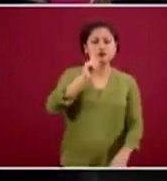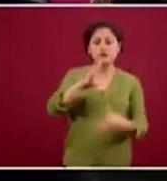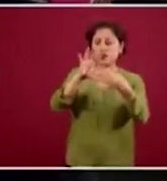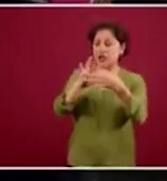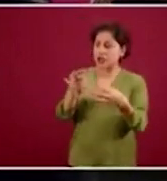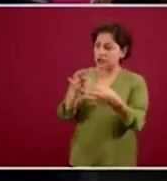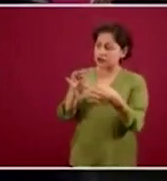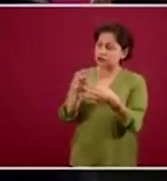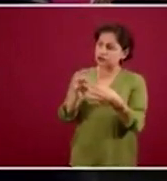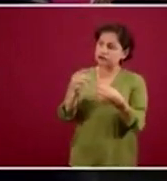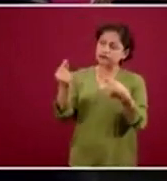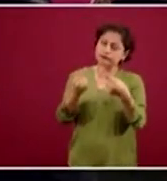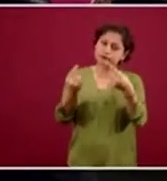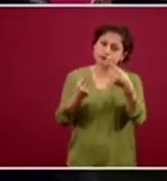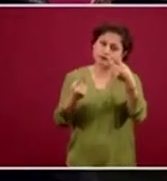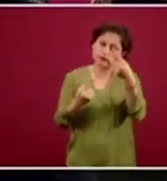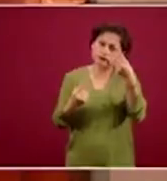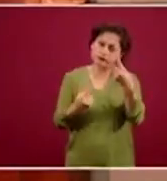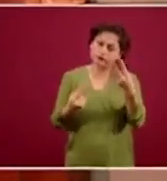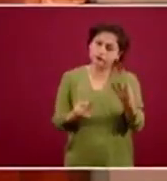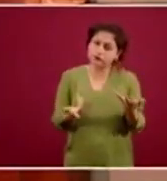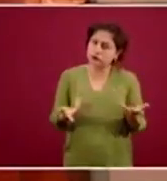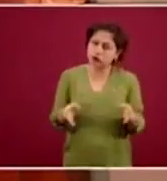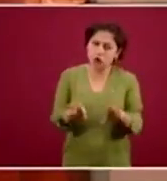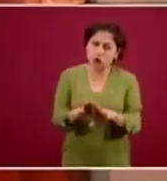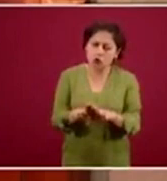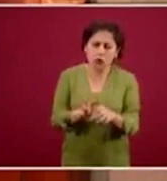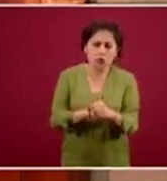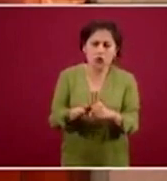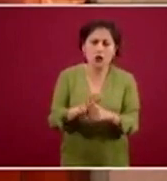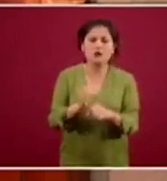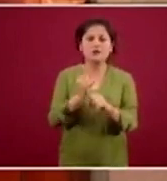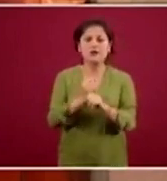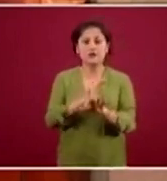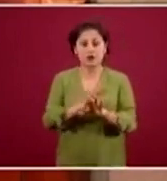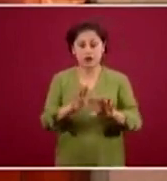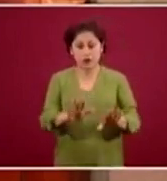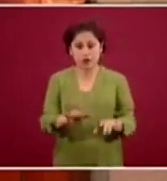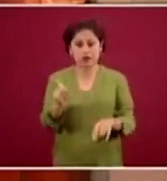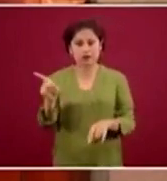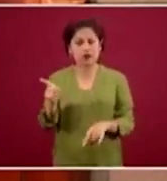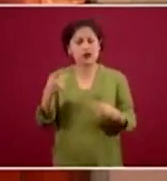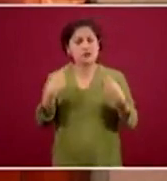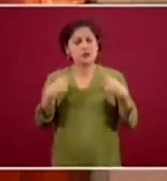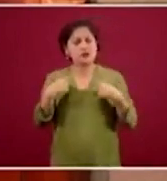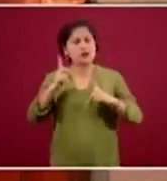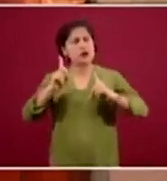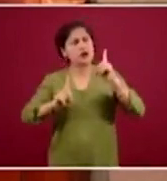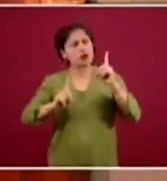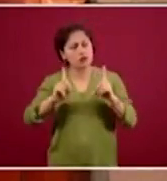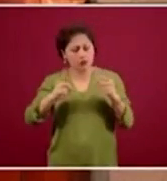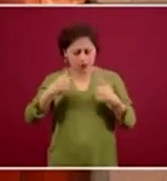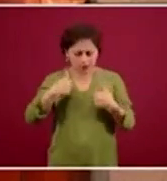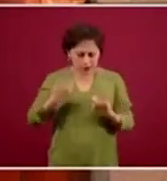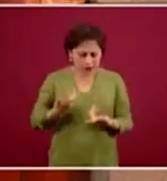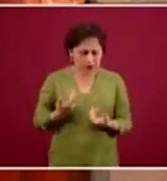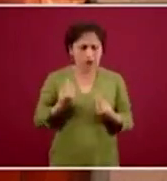puede obtener esta llamada? Información que aclare dudas referente a los requisitos de donación.